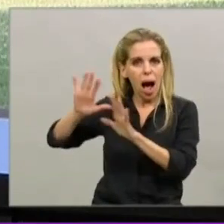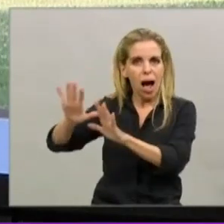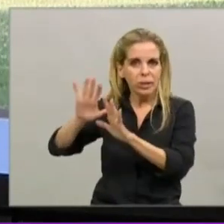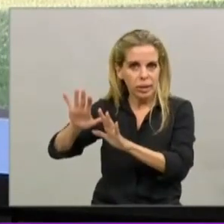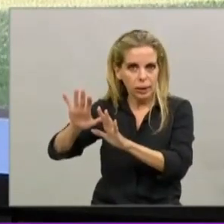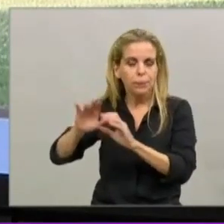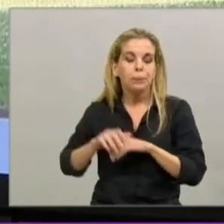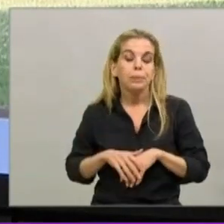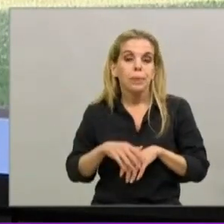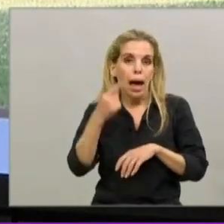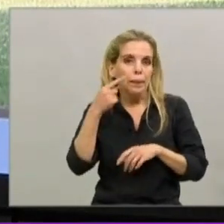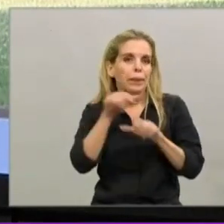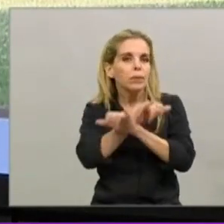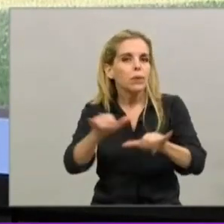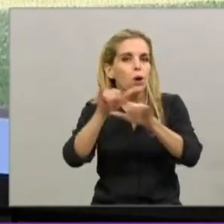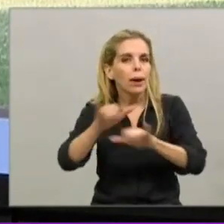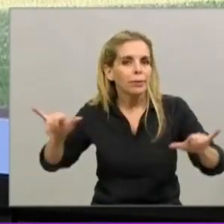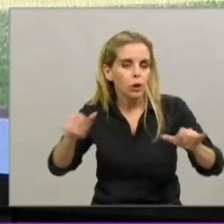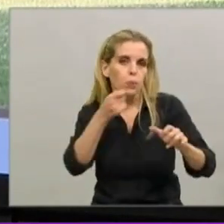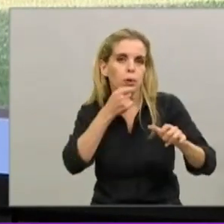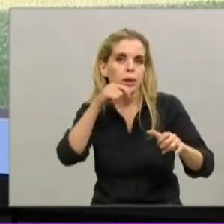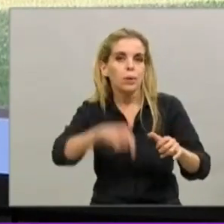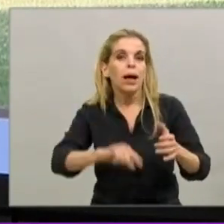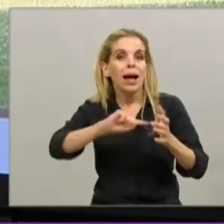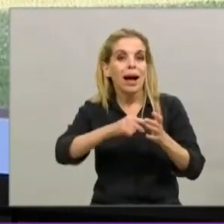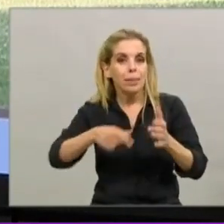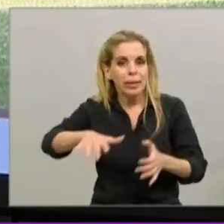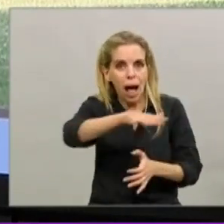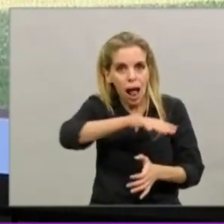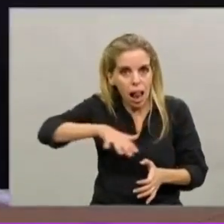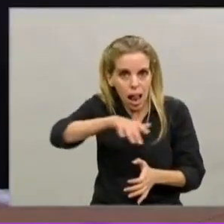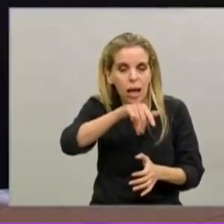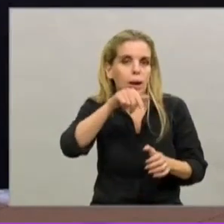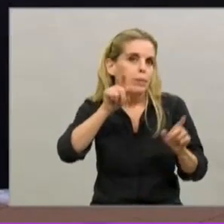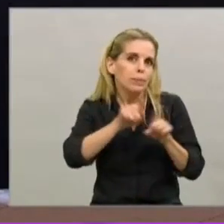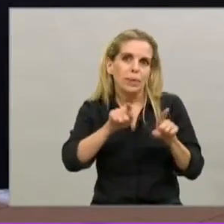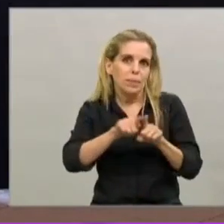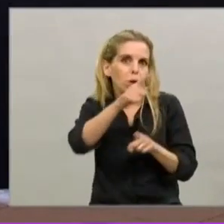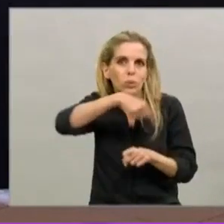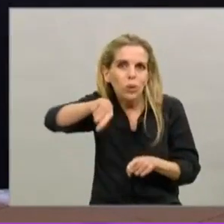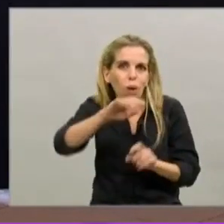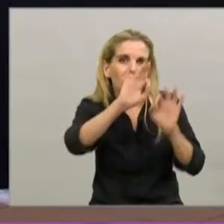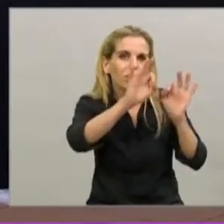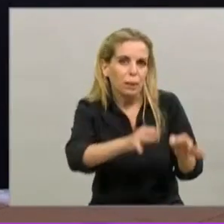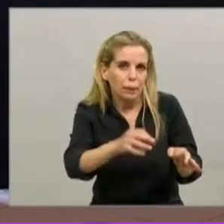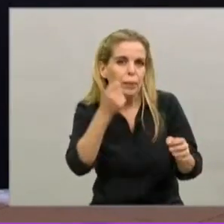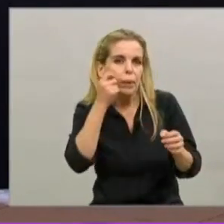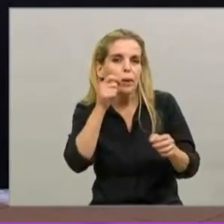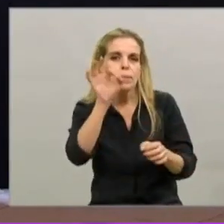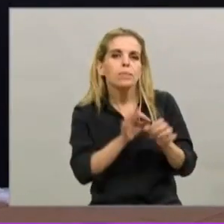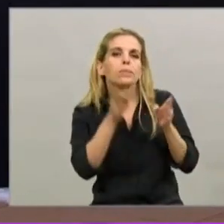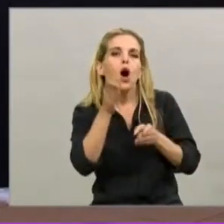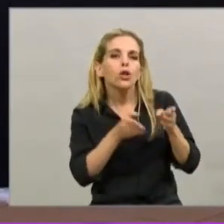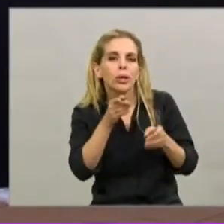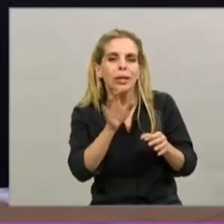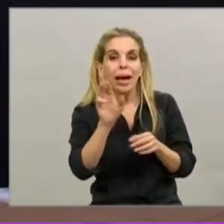Vamos a los datos. En la ciudad de Buenos Aires, uno de los principales datos que todos seguimos es la tasa de contagiosidad, o el